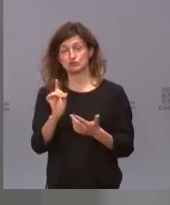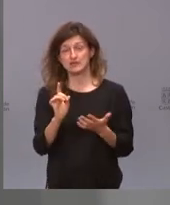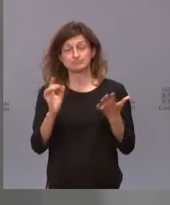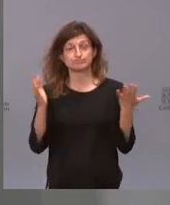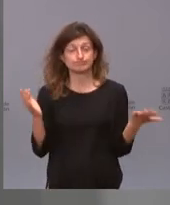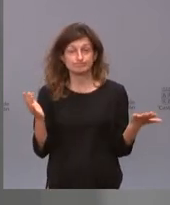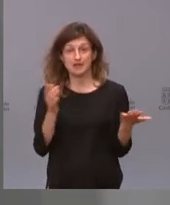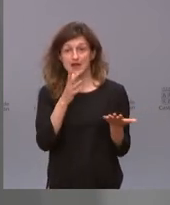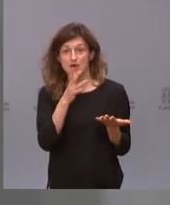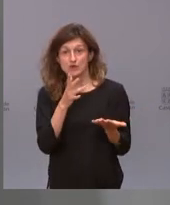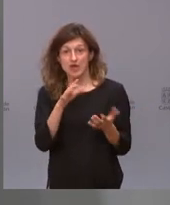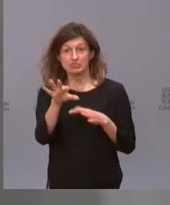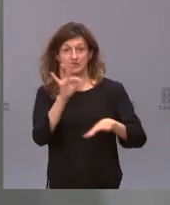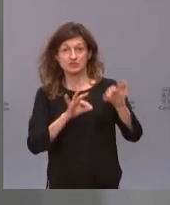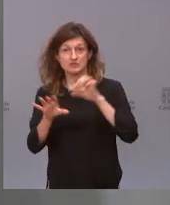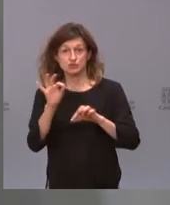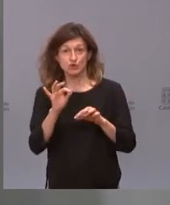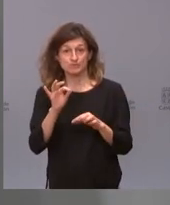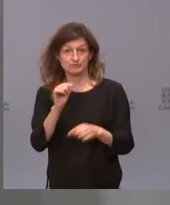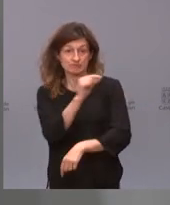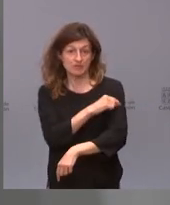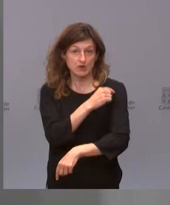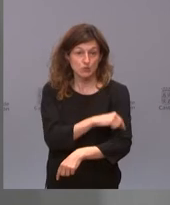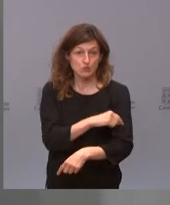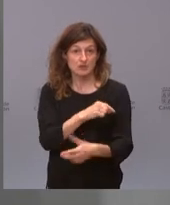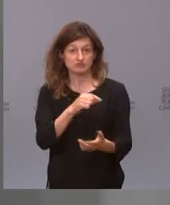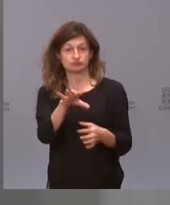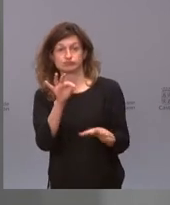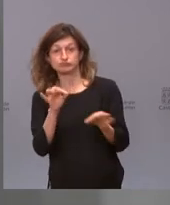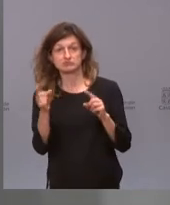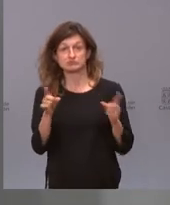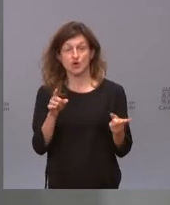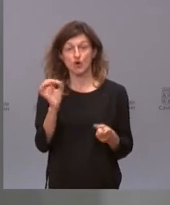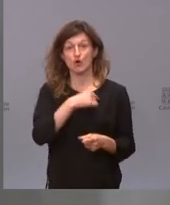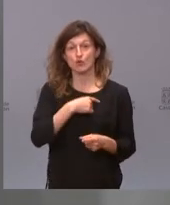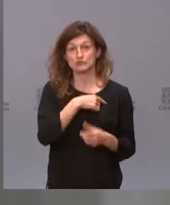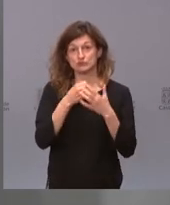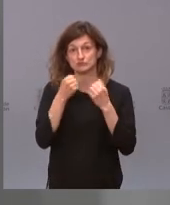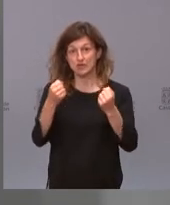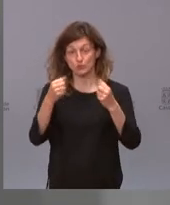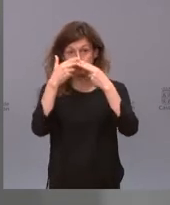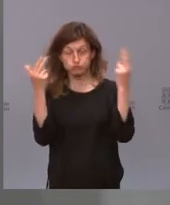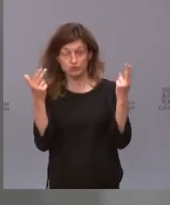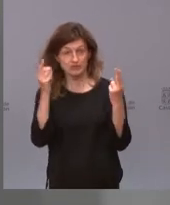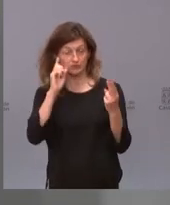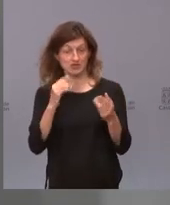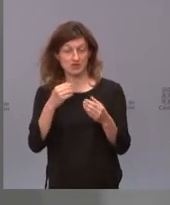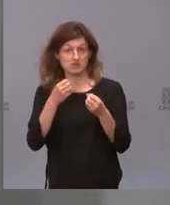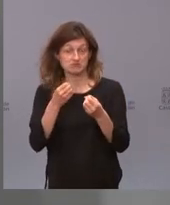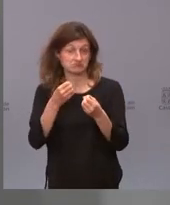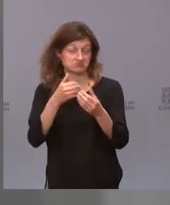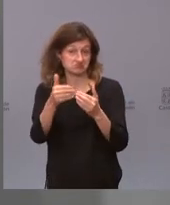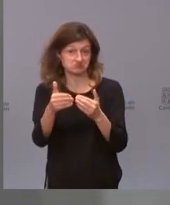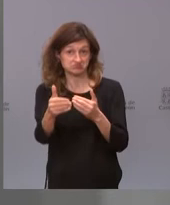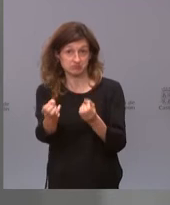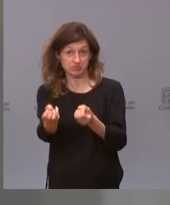qué han decidido en la ponencia de vacunas ni qué han decidido en la Comisión de Salud Pública que nos trasladarán. Me imagino que